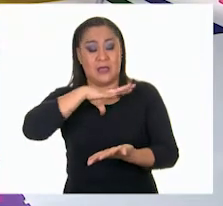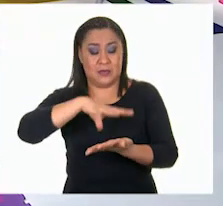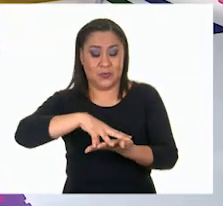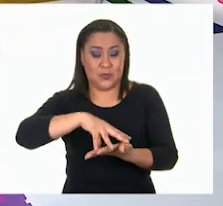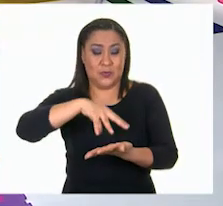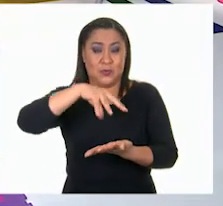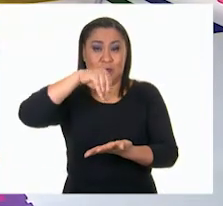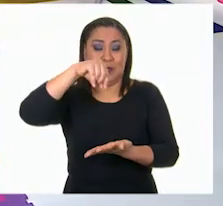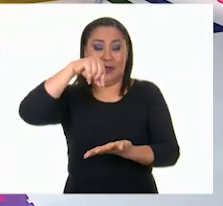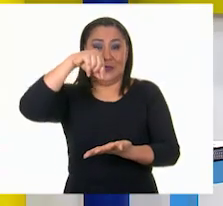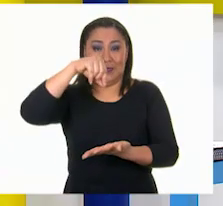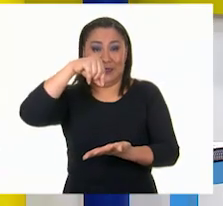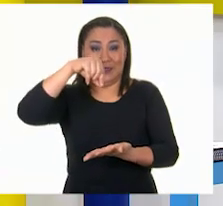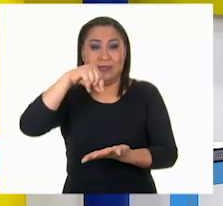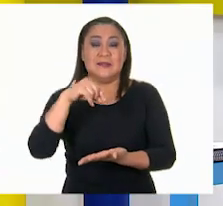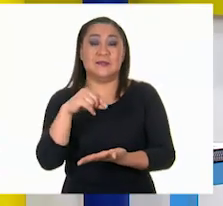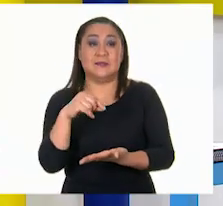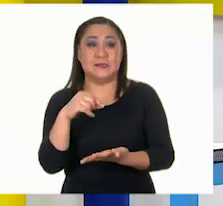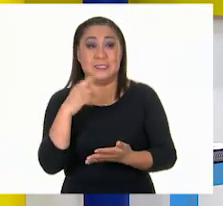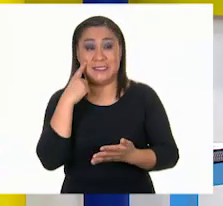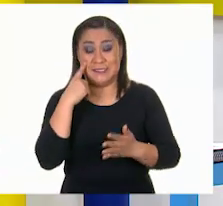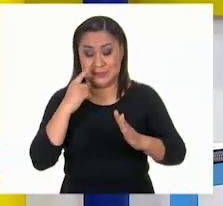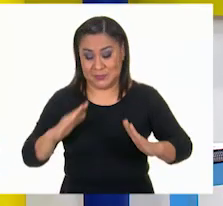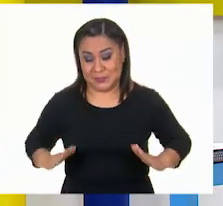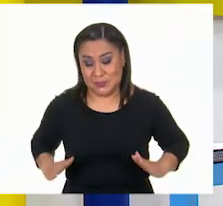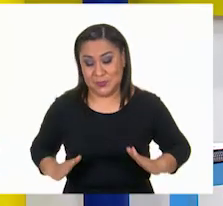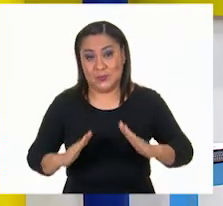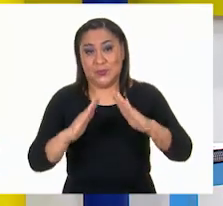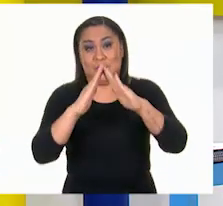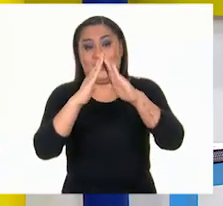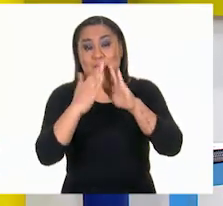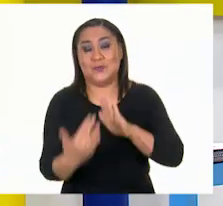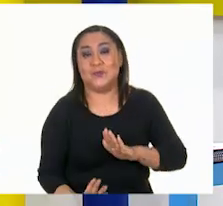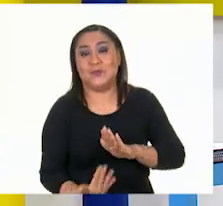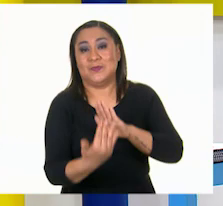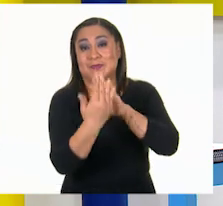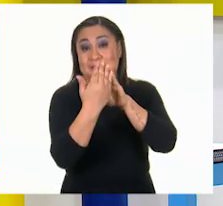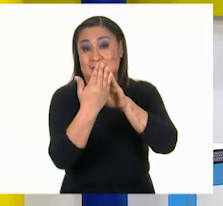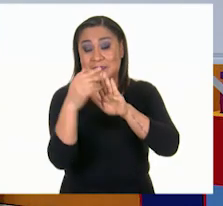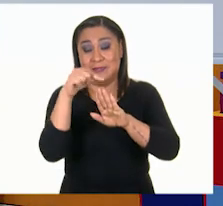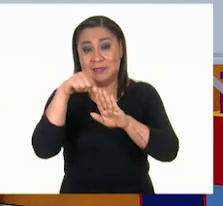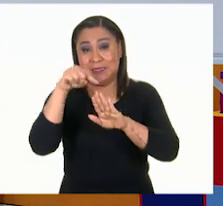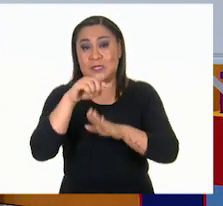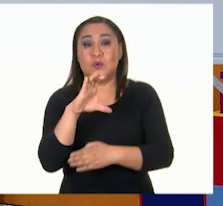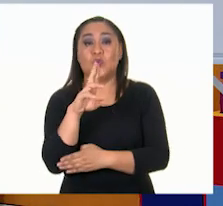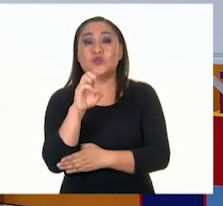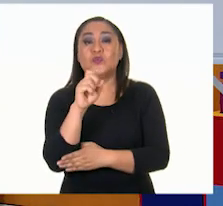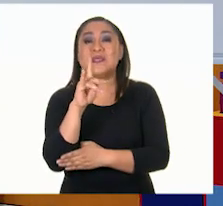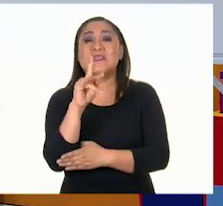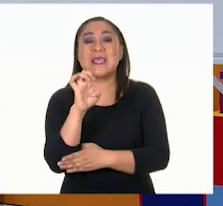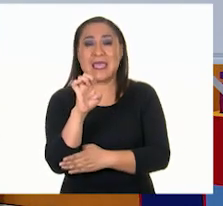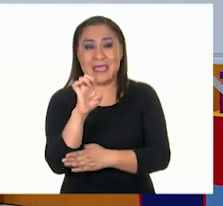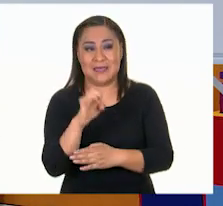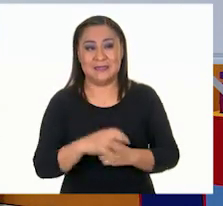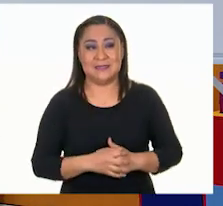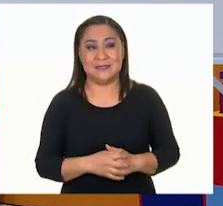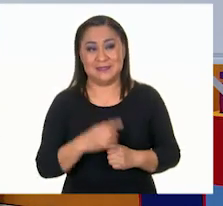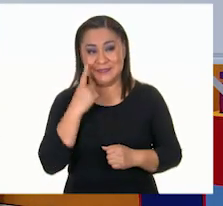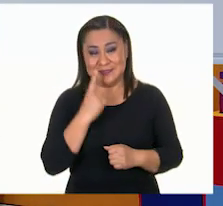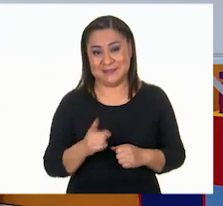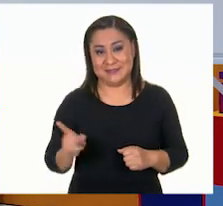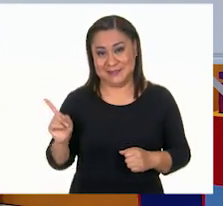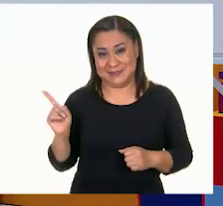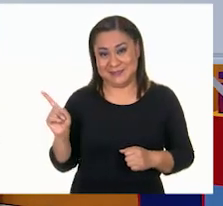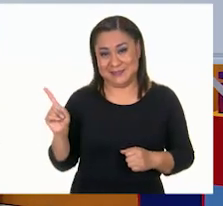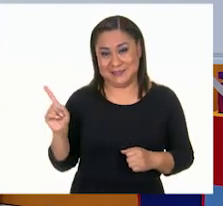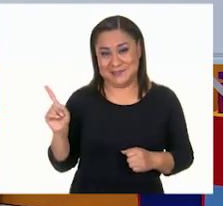yo uno todas estas hacia la cúspide, todos, digamos así, perdón que se los dibujo de esta manera.